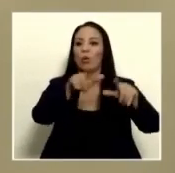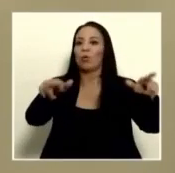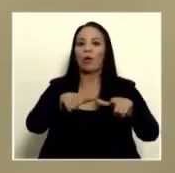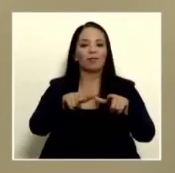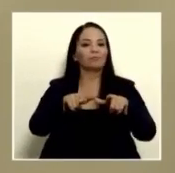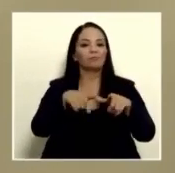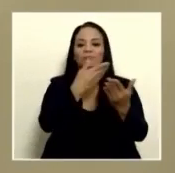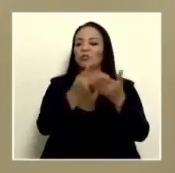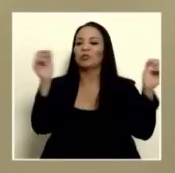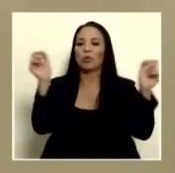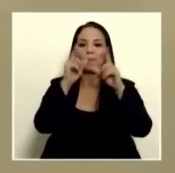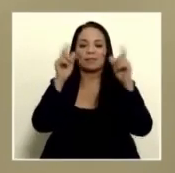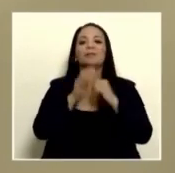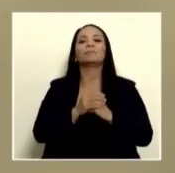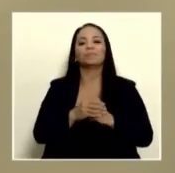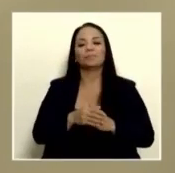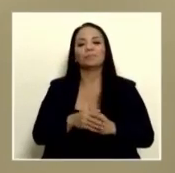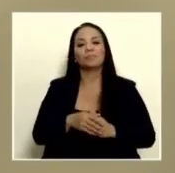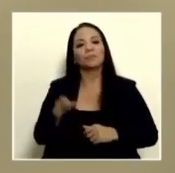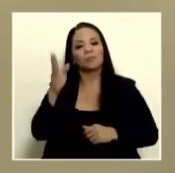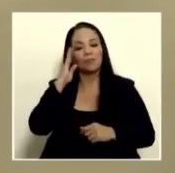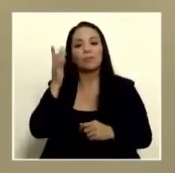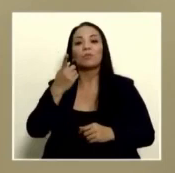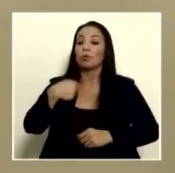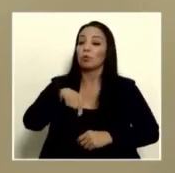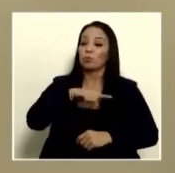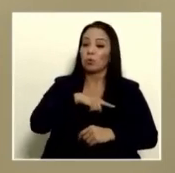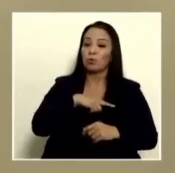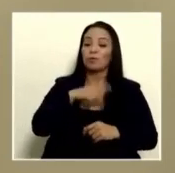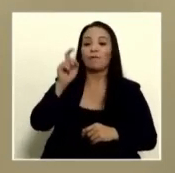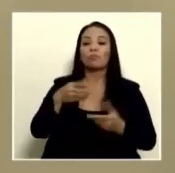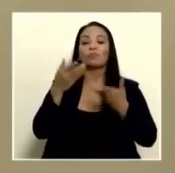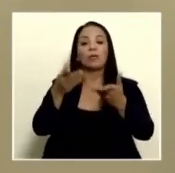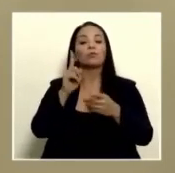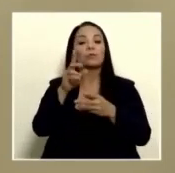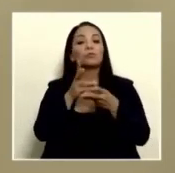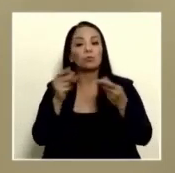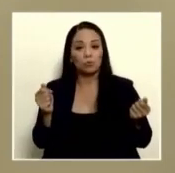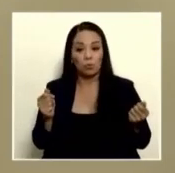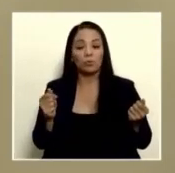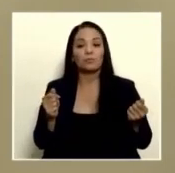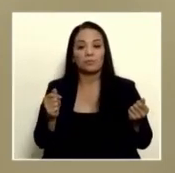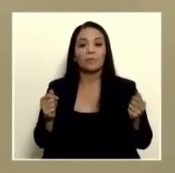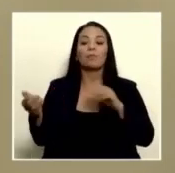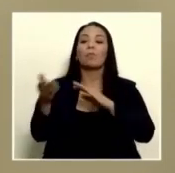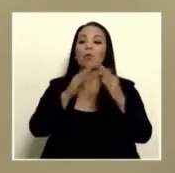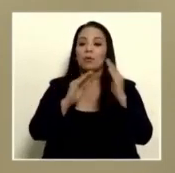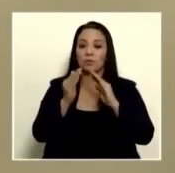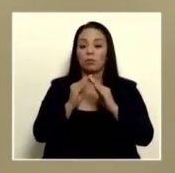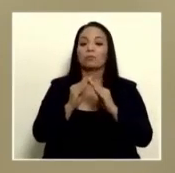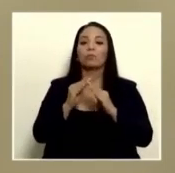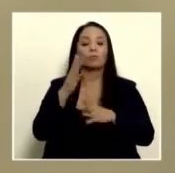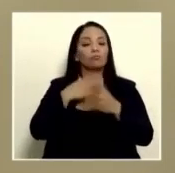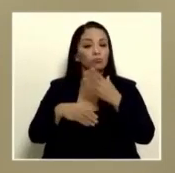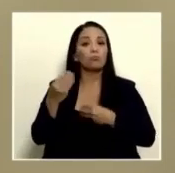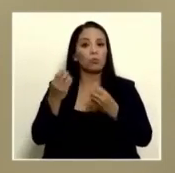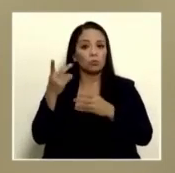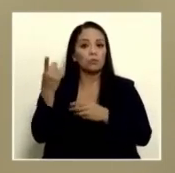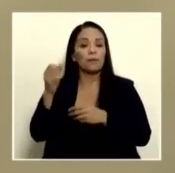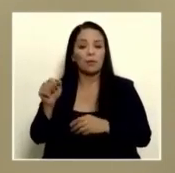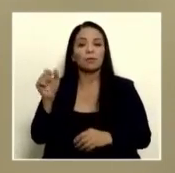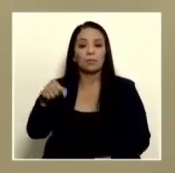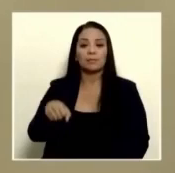entonces cuente con eso pero si tenemos que dar una solución a esta población porque si está sufriendo bastante